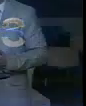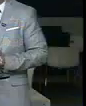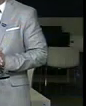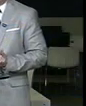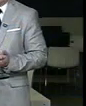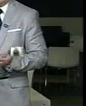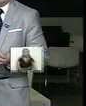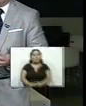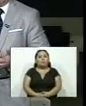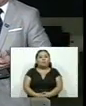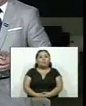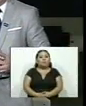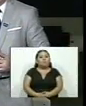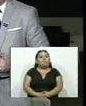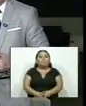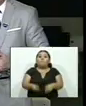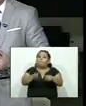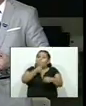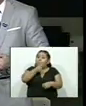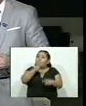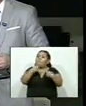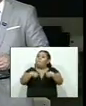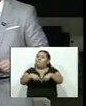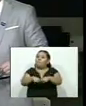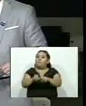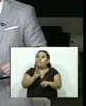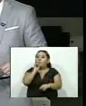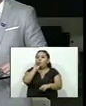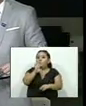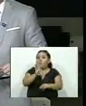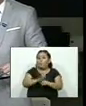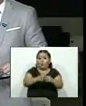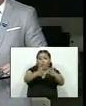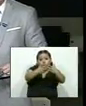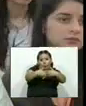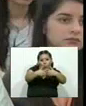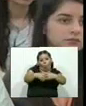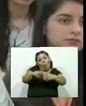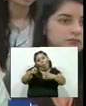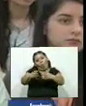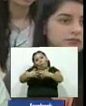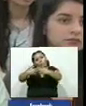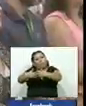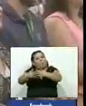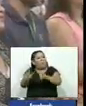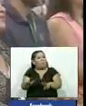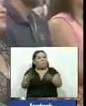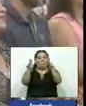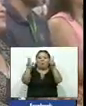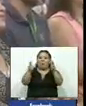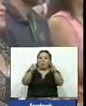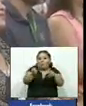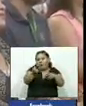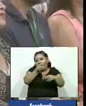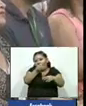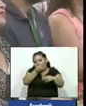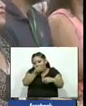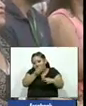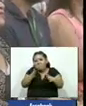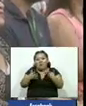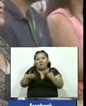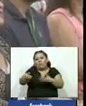gracias por continuar con nosotros contarles que pequeñas y medianas empresas dedicadas a la industria de alimentos y bebidas fueron